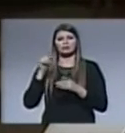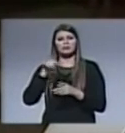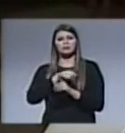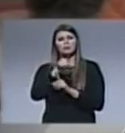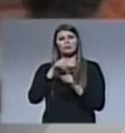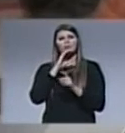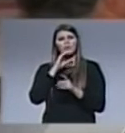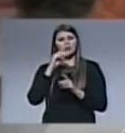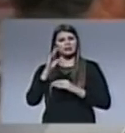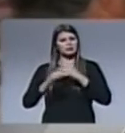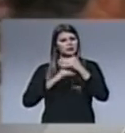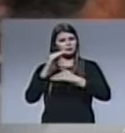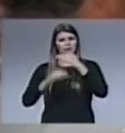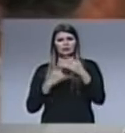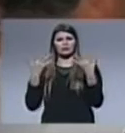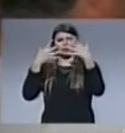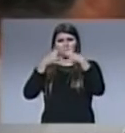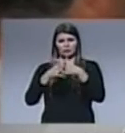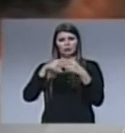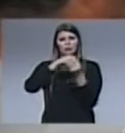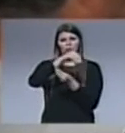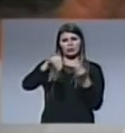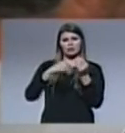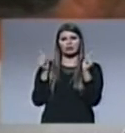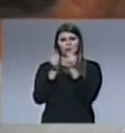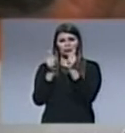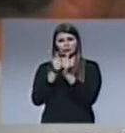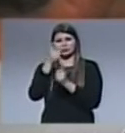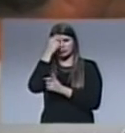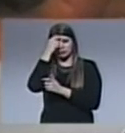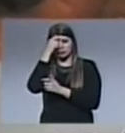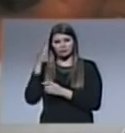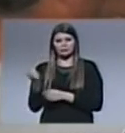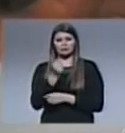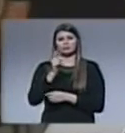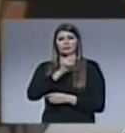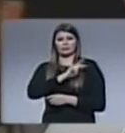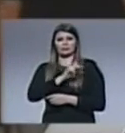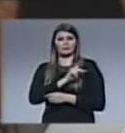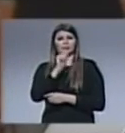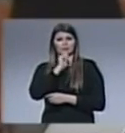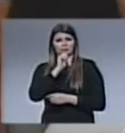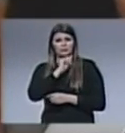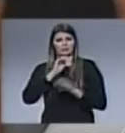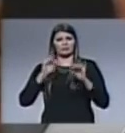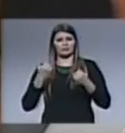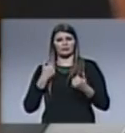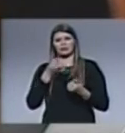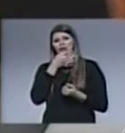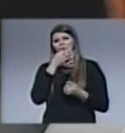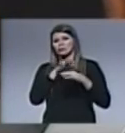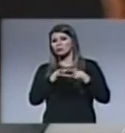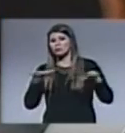y desarrollar el compañerismo y la unidad de todos los cristianos. Utilizamos el testimonio de una persona en una cena